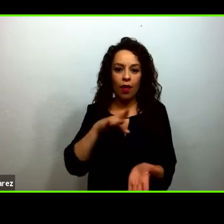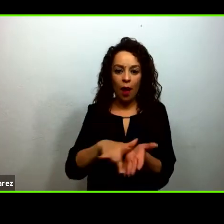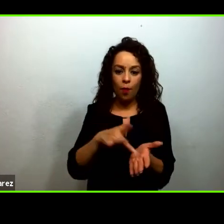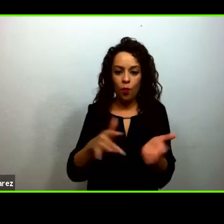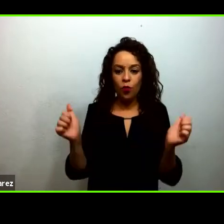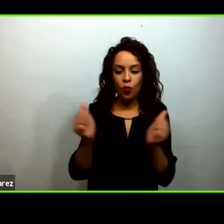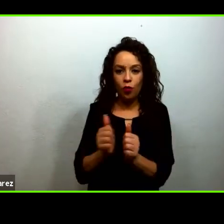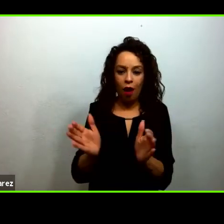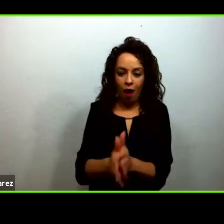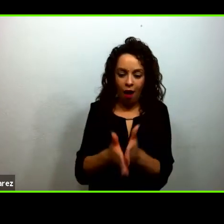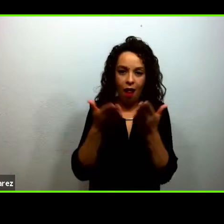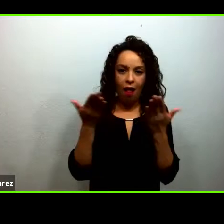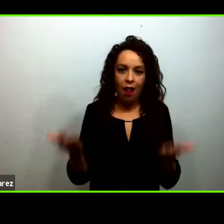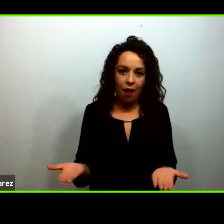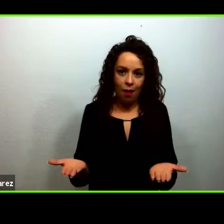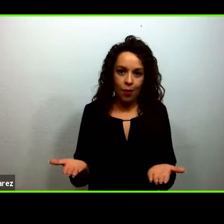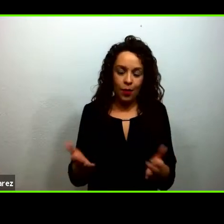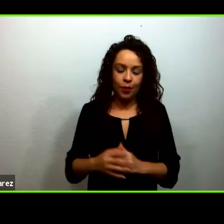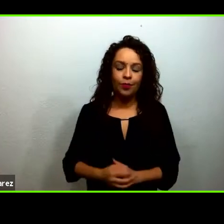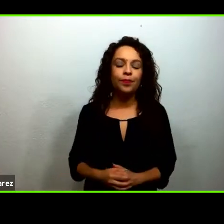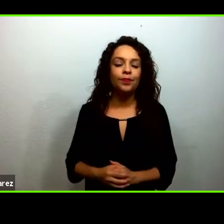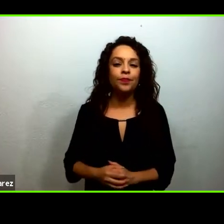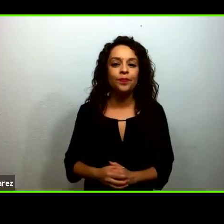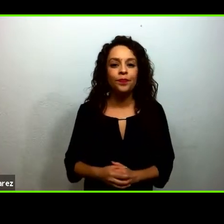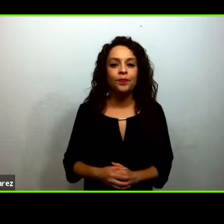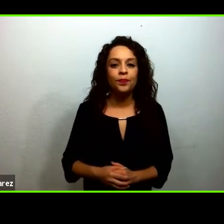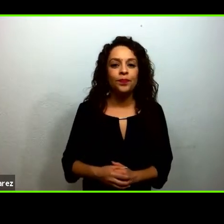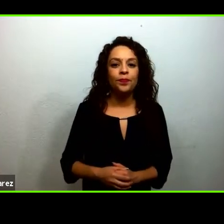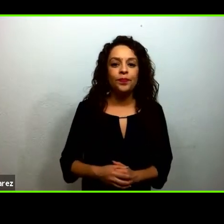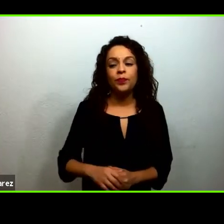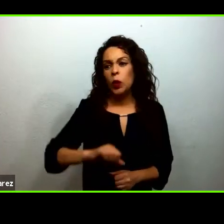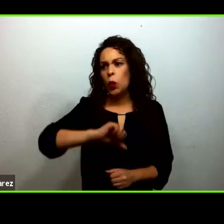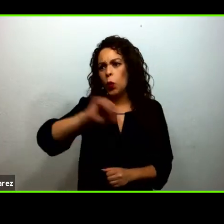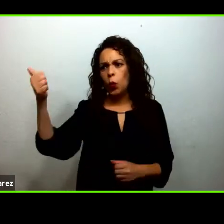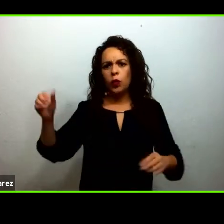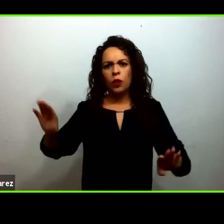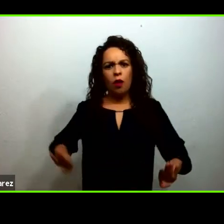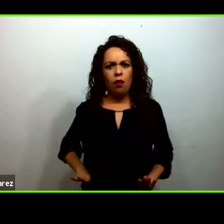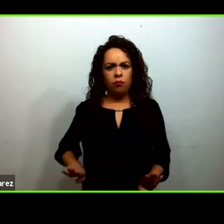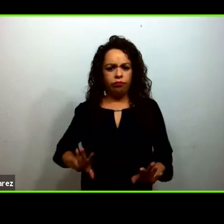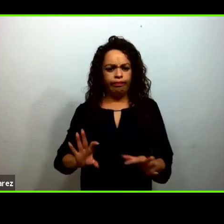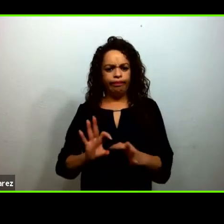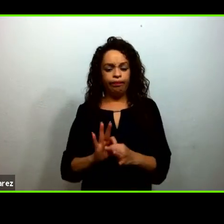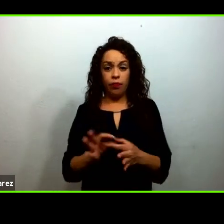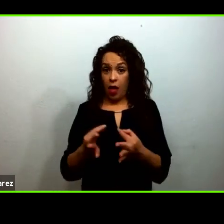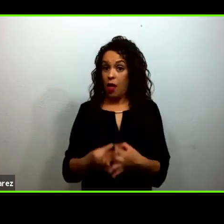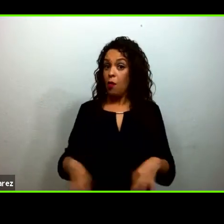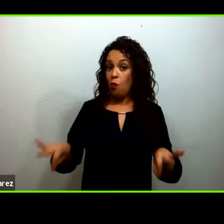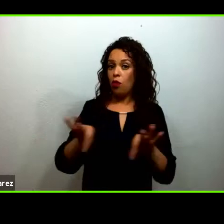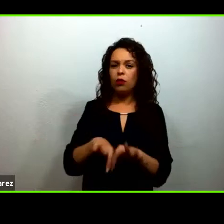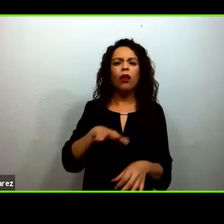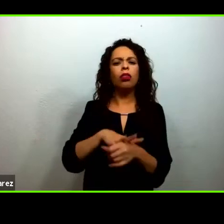otra característica que es importante es que